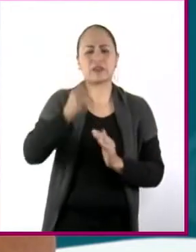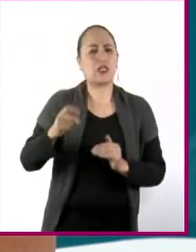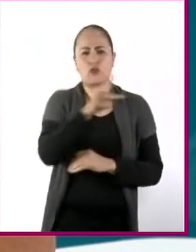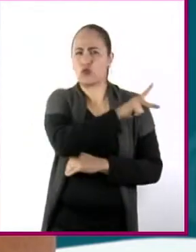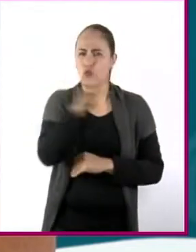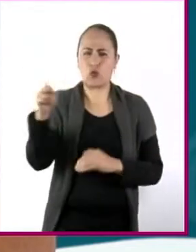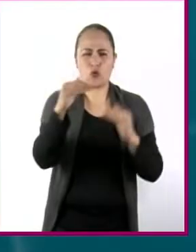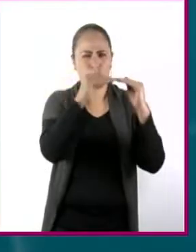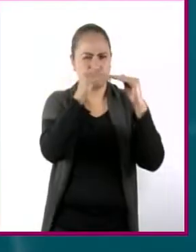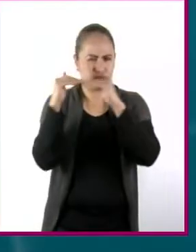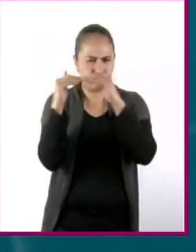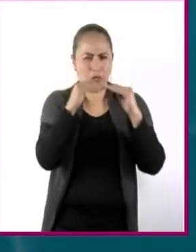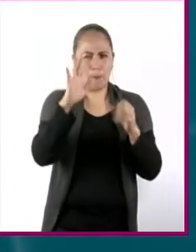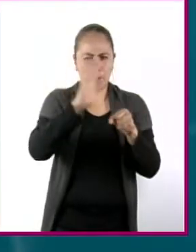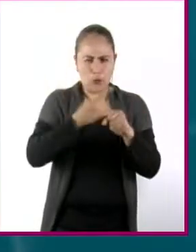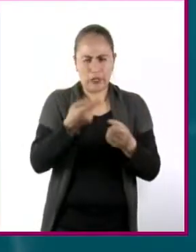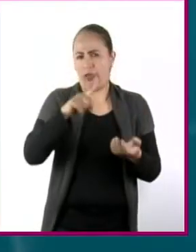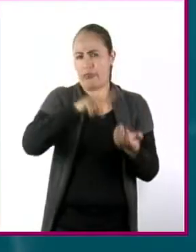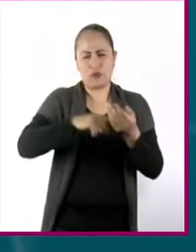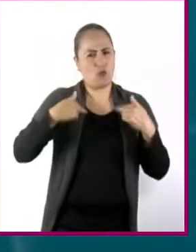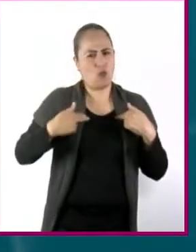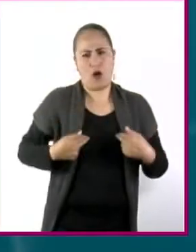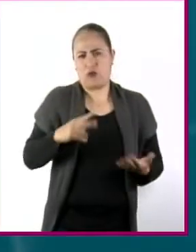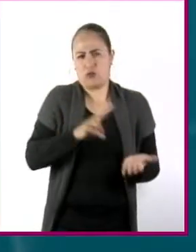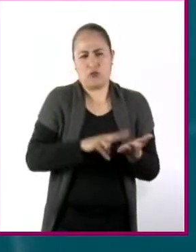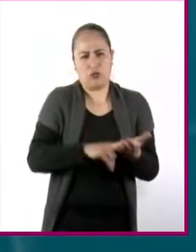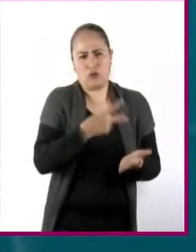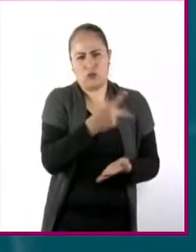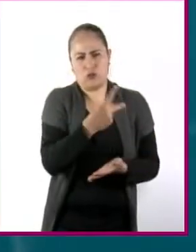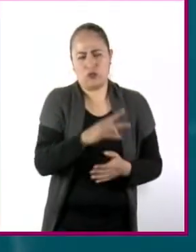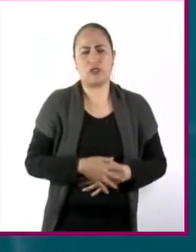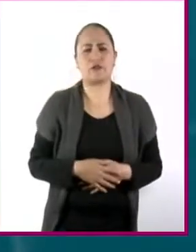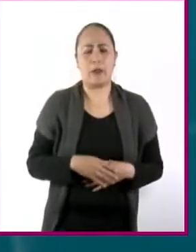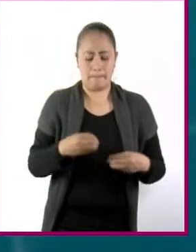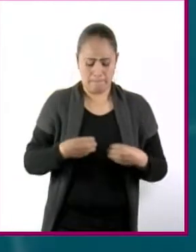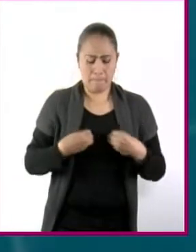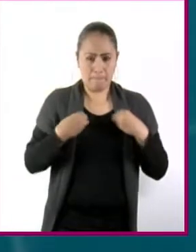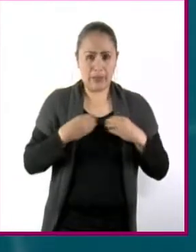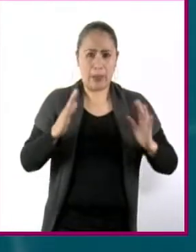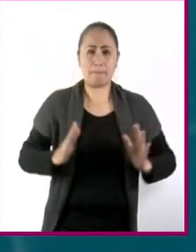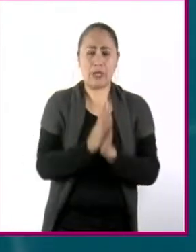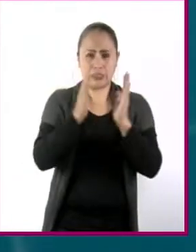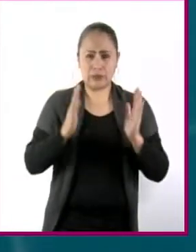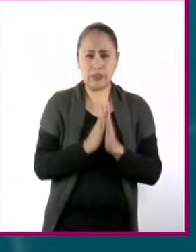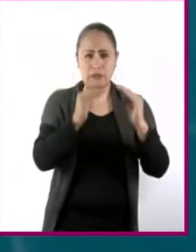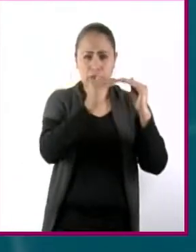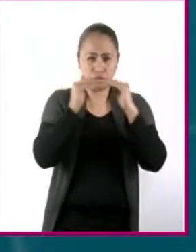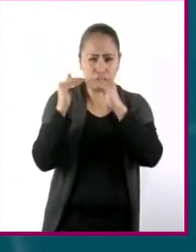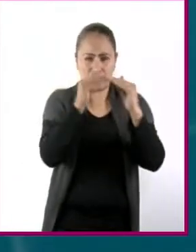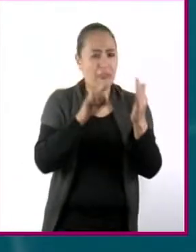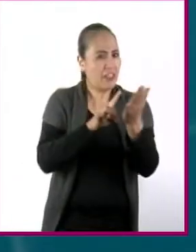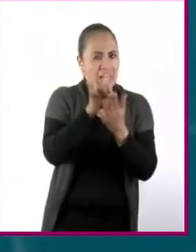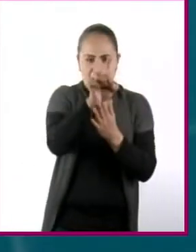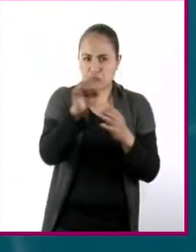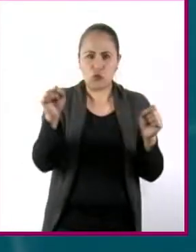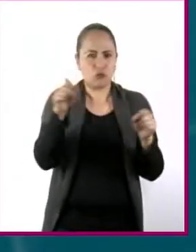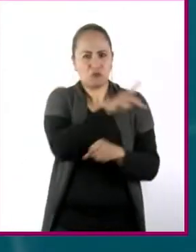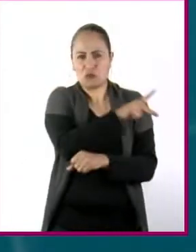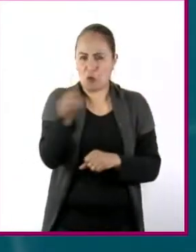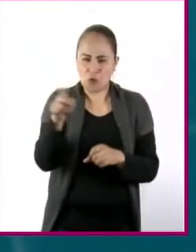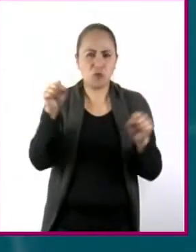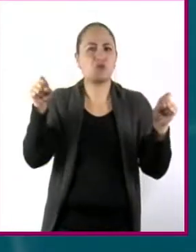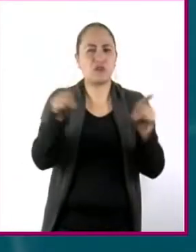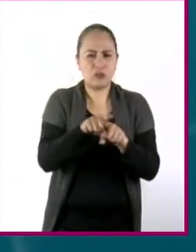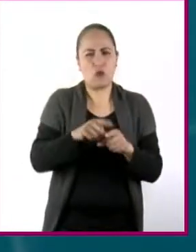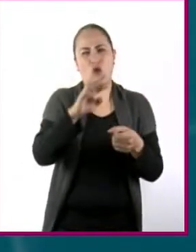tienen como seres humanos. En la vida democrática, todas las personas tenemos los mismos derechos y no hay diferencia por el origen étnico,